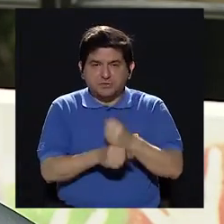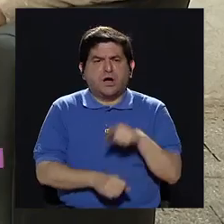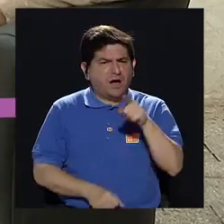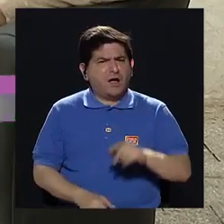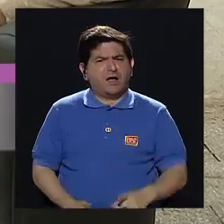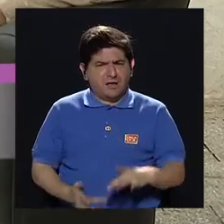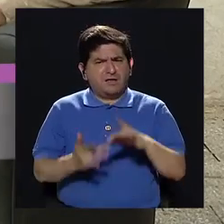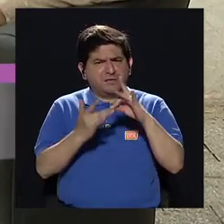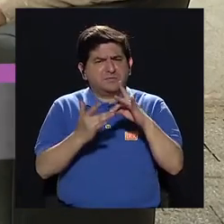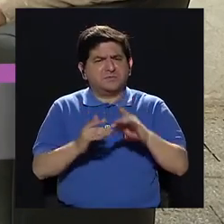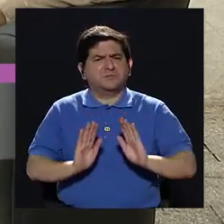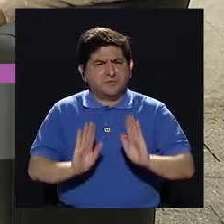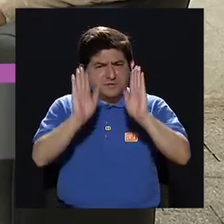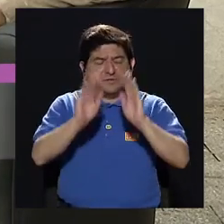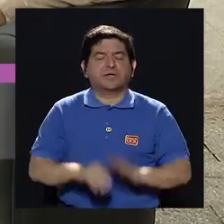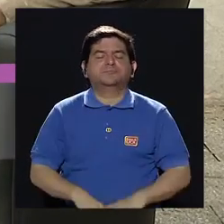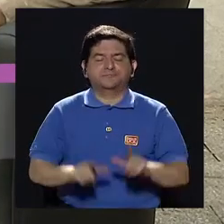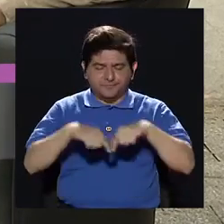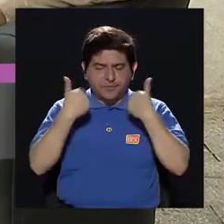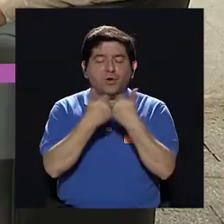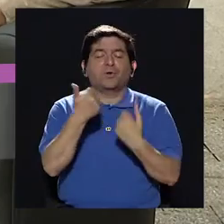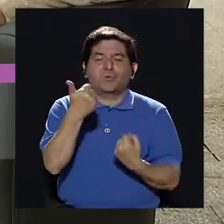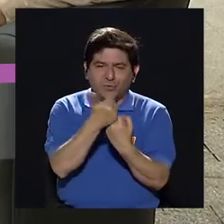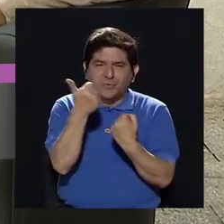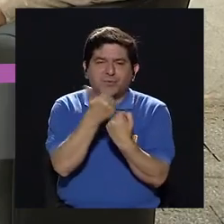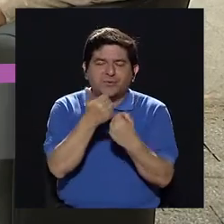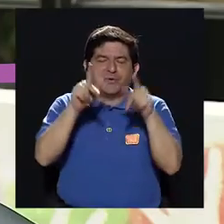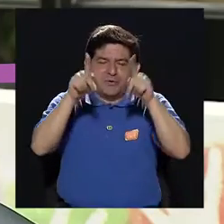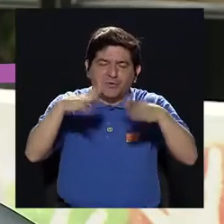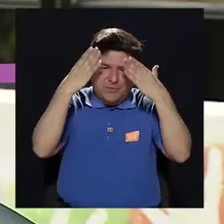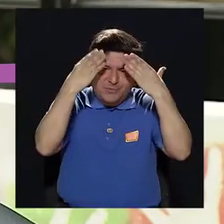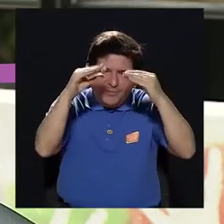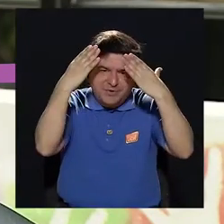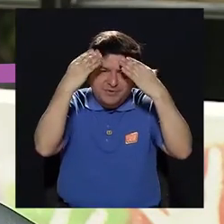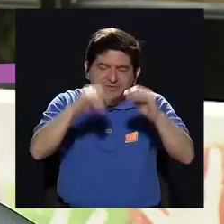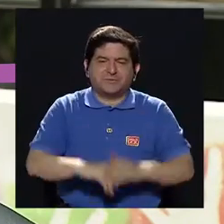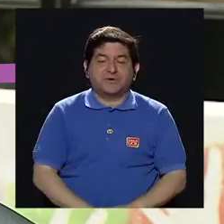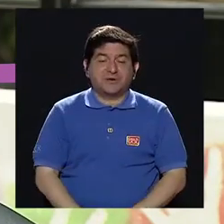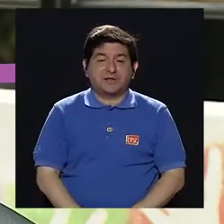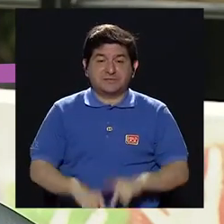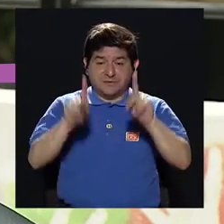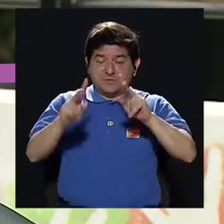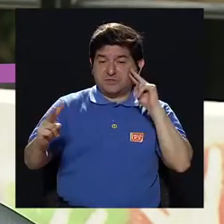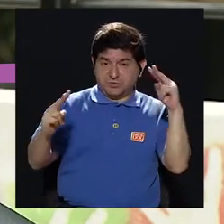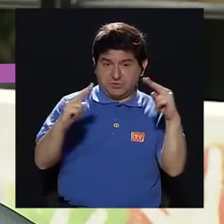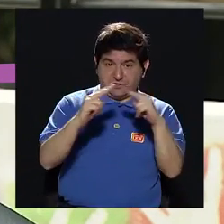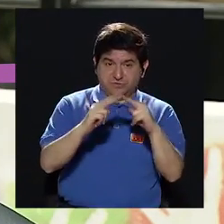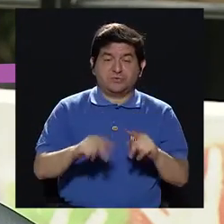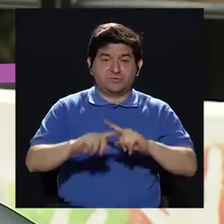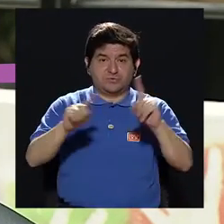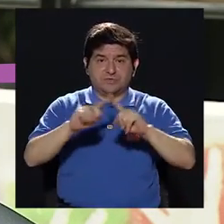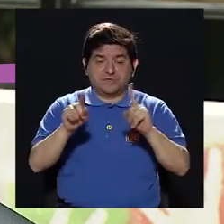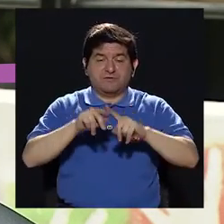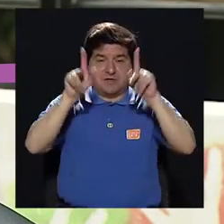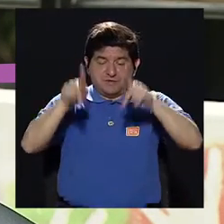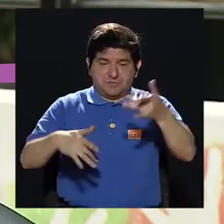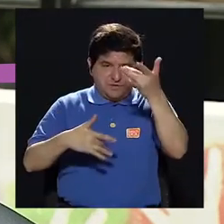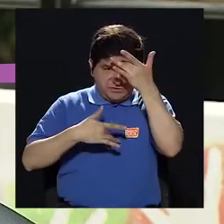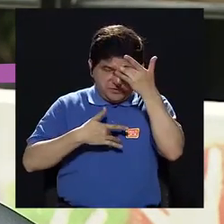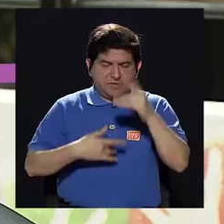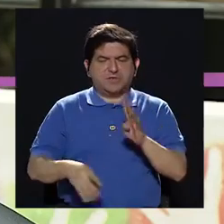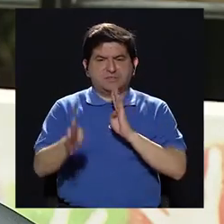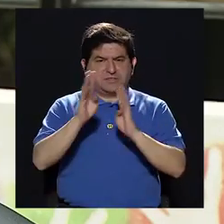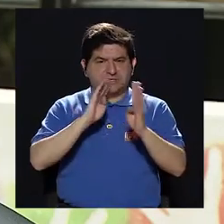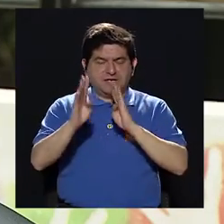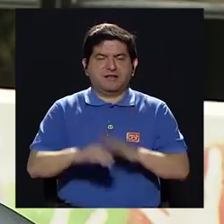que todo, pero sobre todo es un grupo de apoyo para que las personas se informen, se conozcan, ¿verdad?, pacientes y puedan hablar con alguien